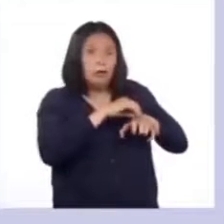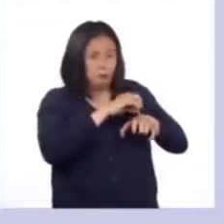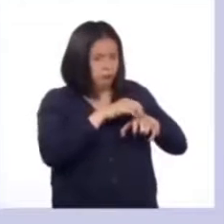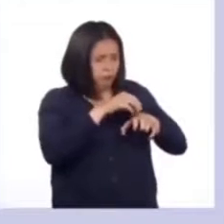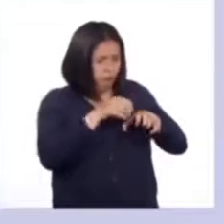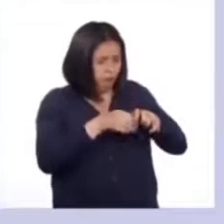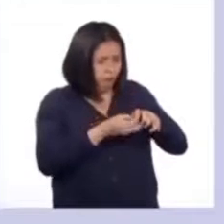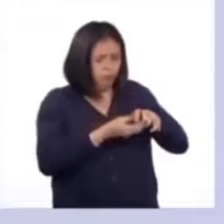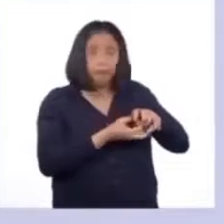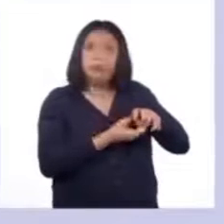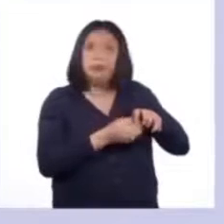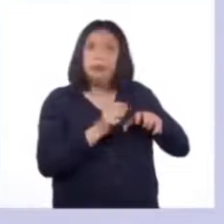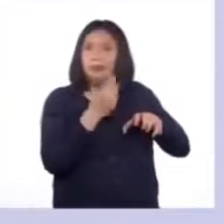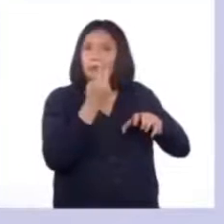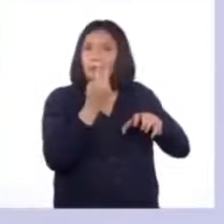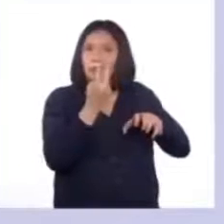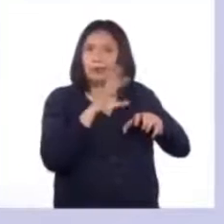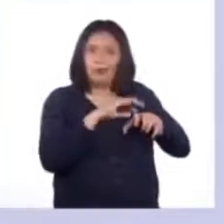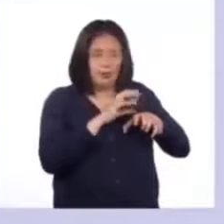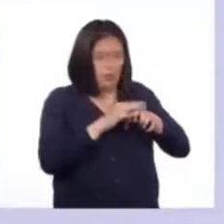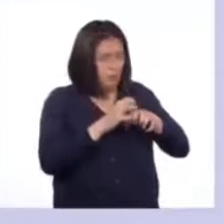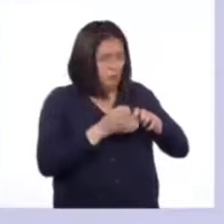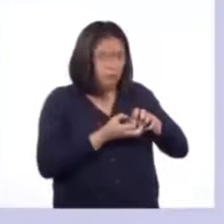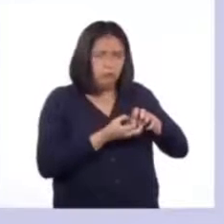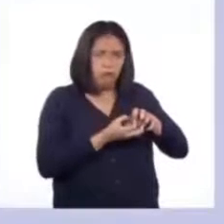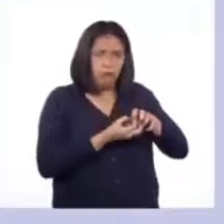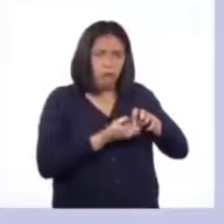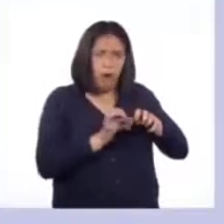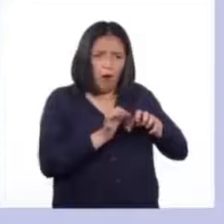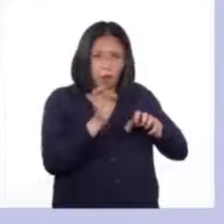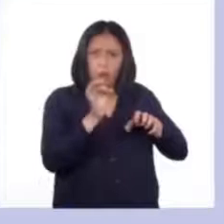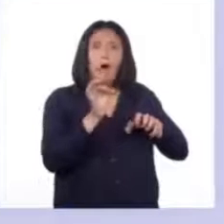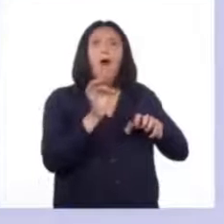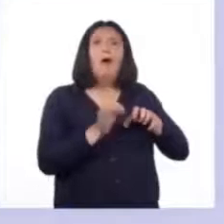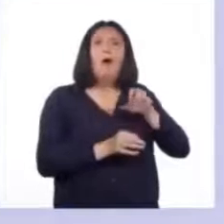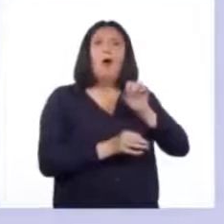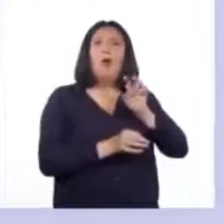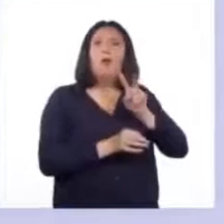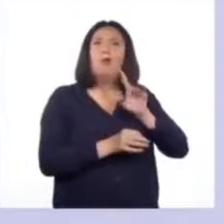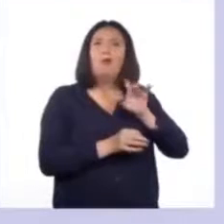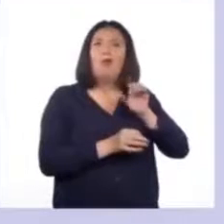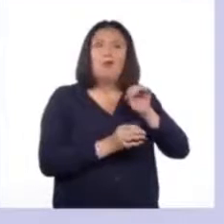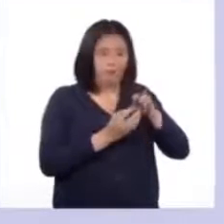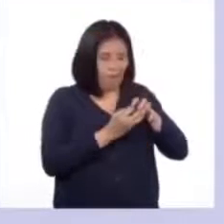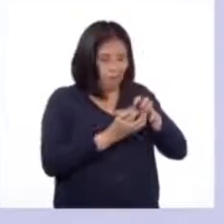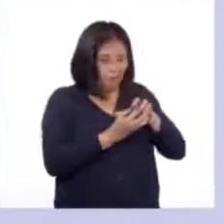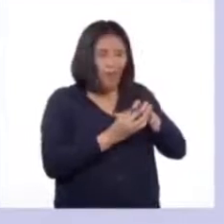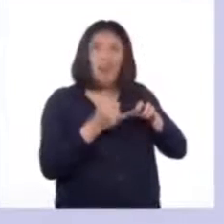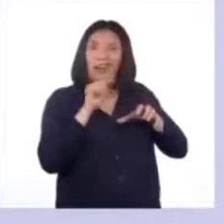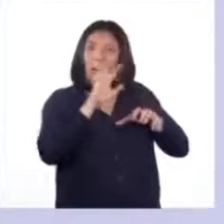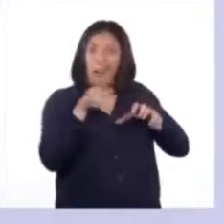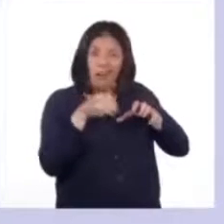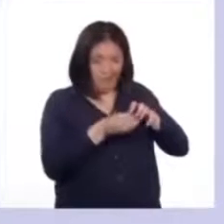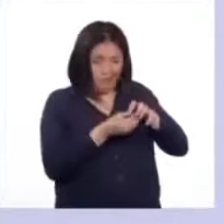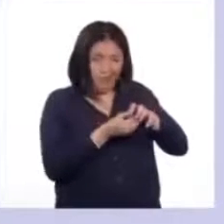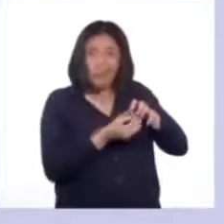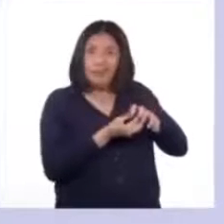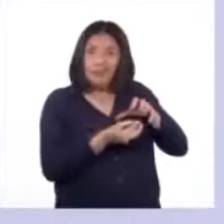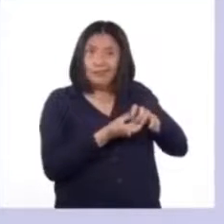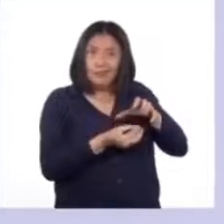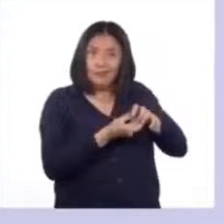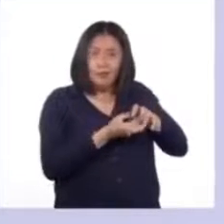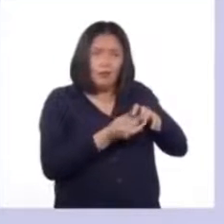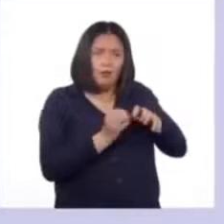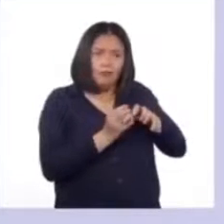acciones. Se produzca la maduración de óvulos, es decir, que los óvulos inmaduros que están dentro de los ovarios